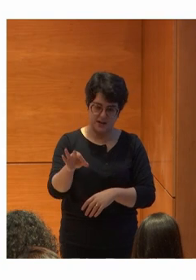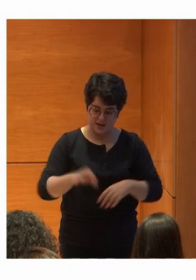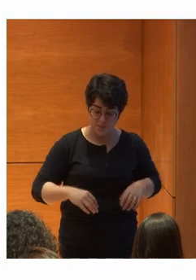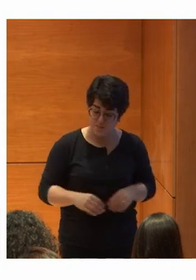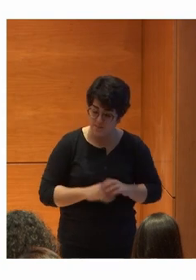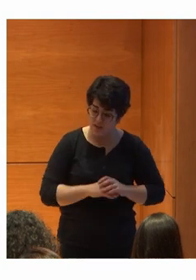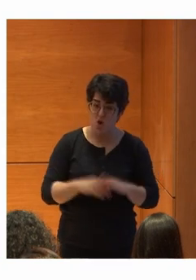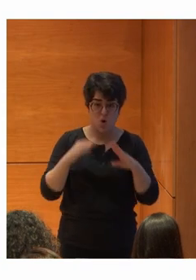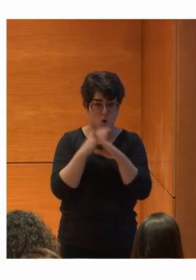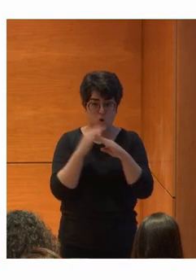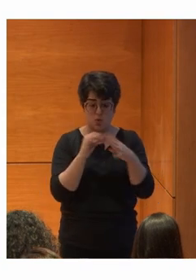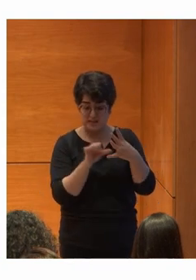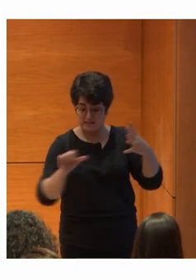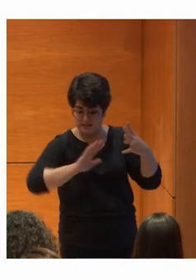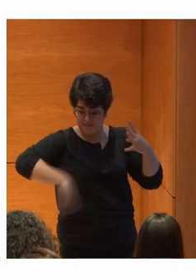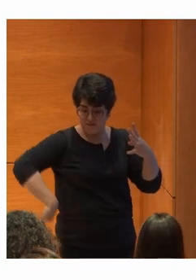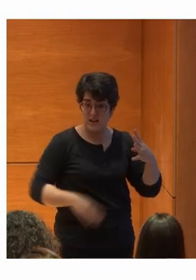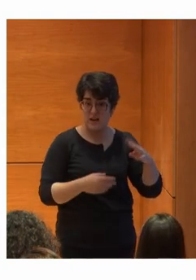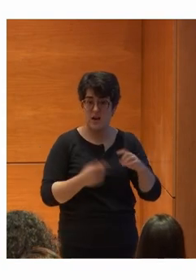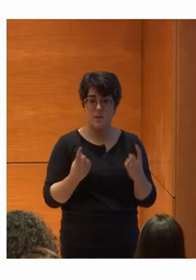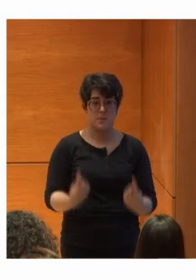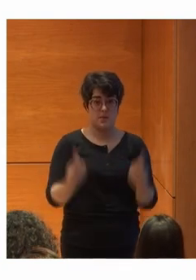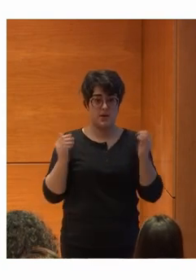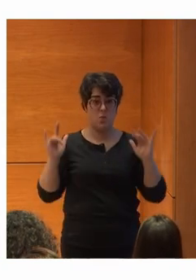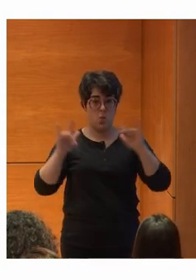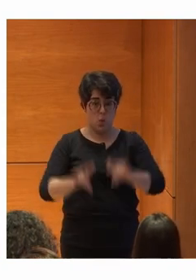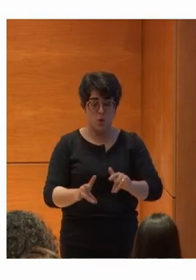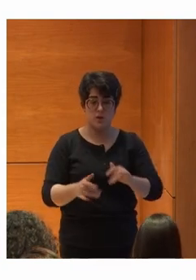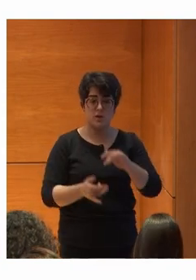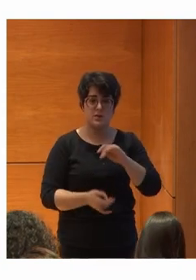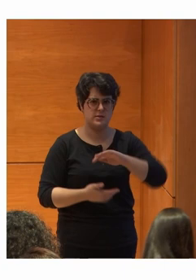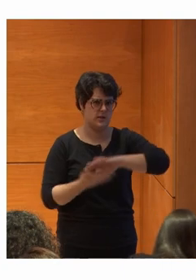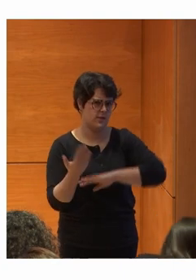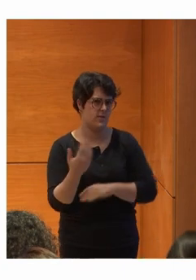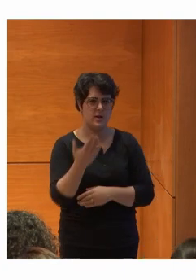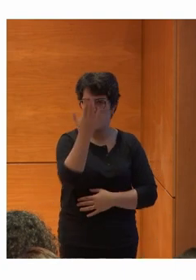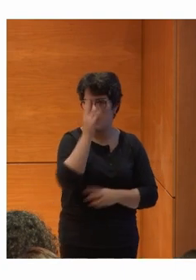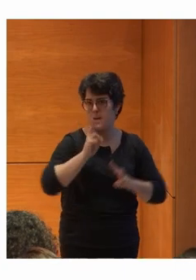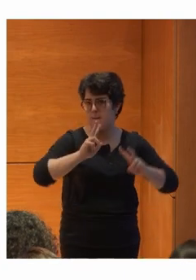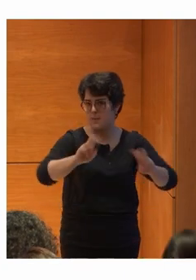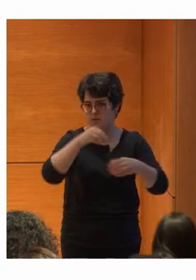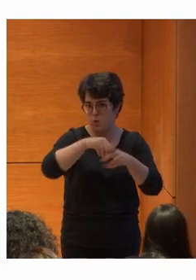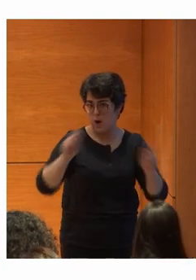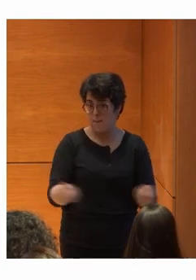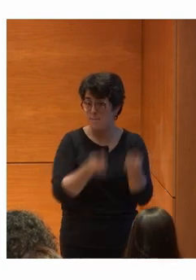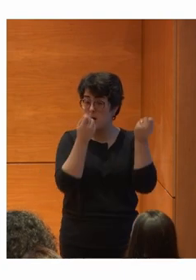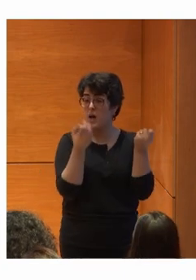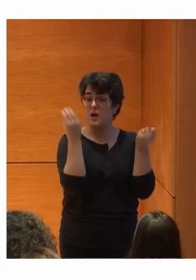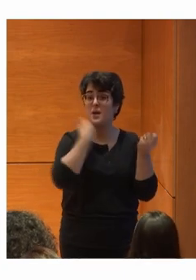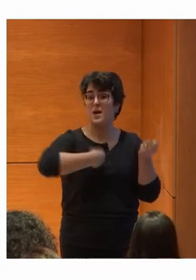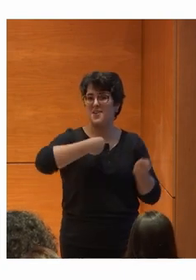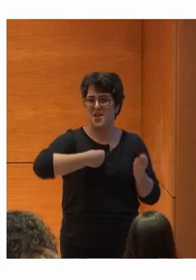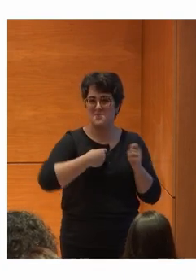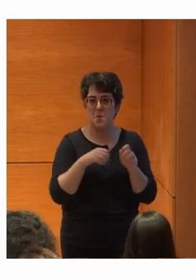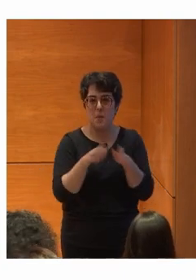A finales de octubre Celebramos el primer encuentro Que fue la semilla De esta campaña En el cual ya Muchas de las